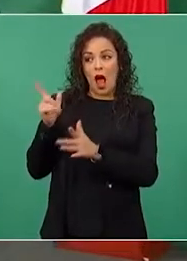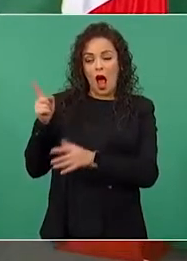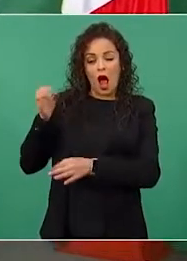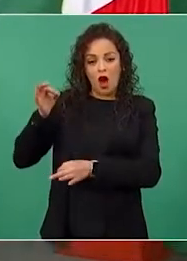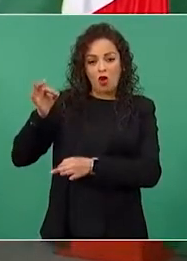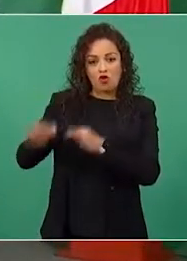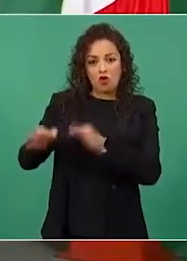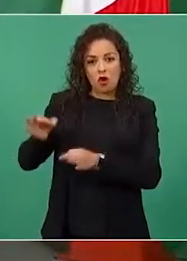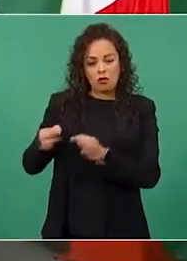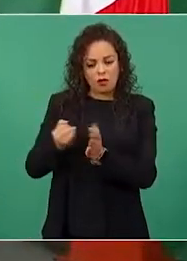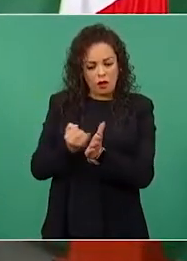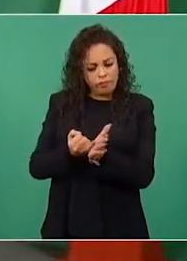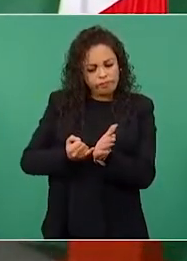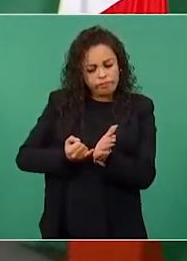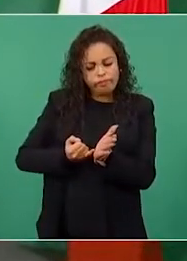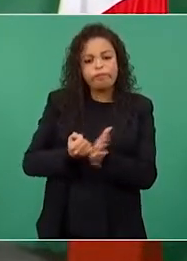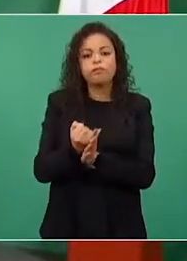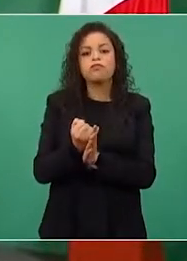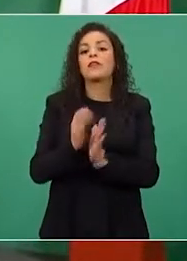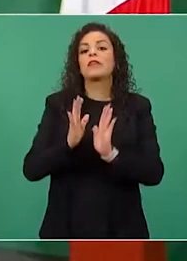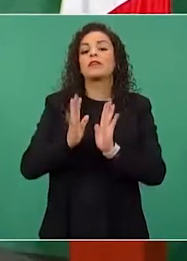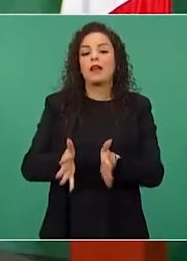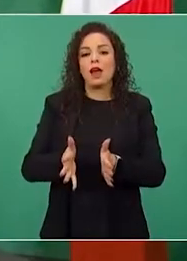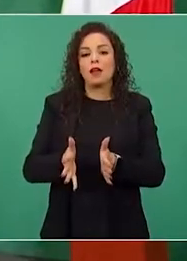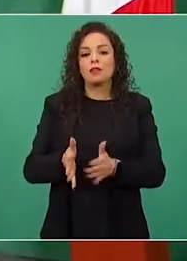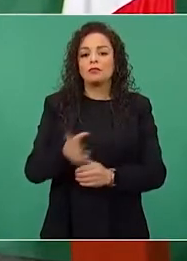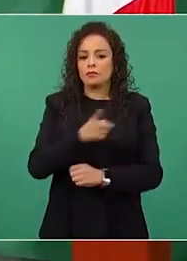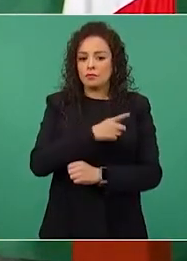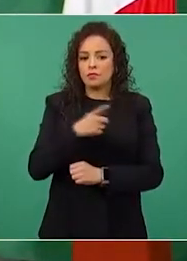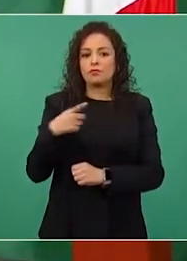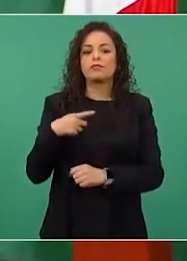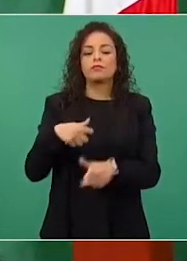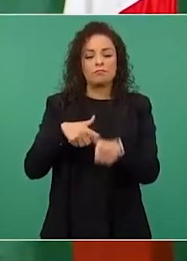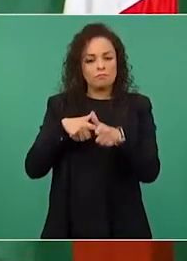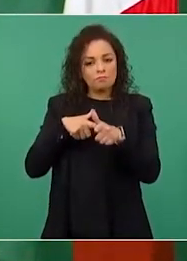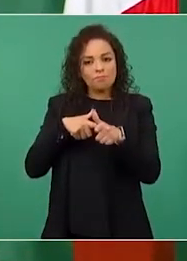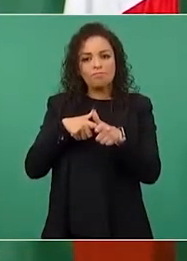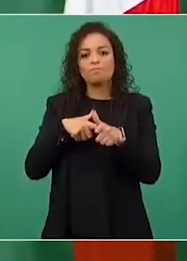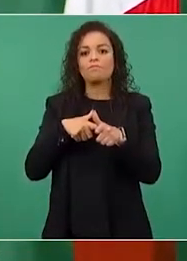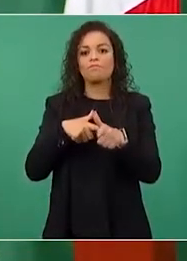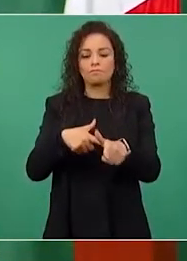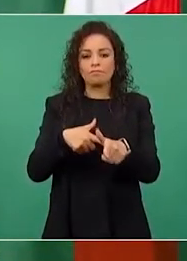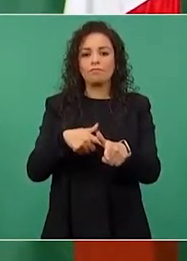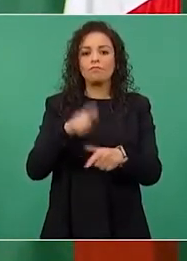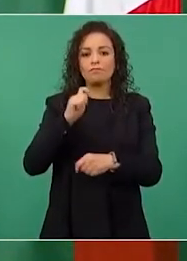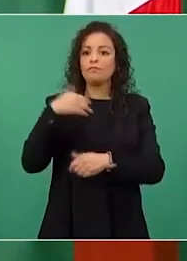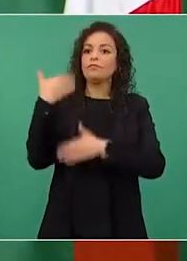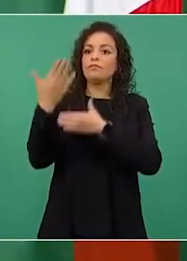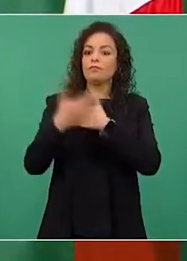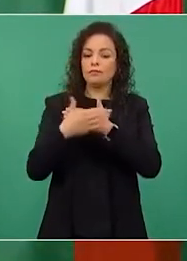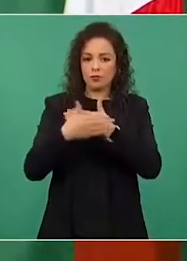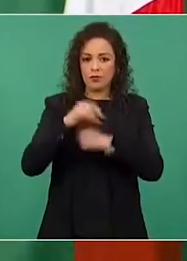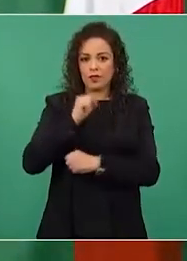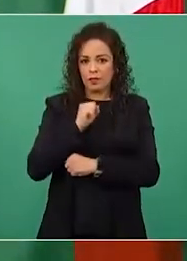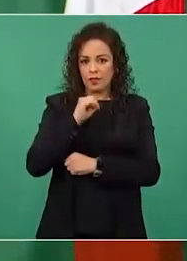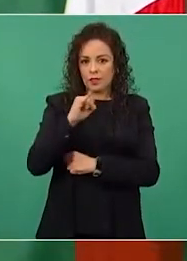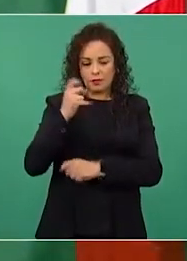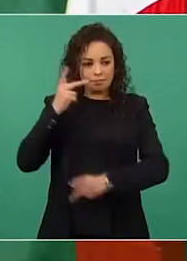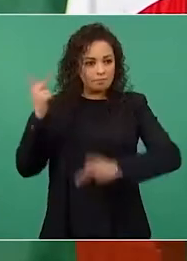para que continúe el proceso de revocación del mandato, que se cumpla